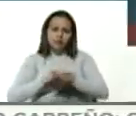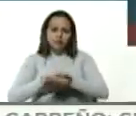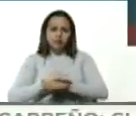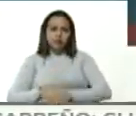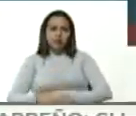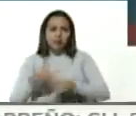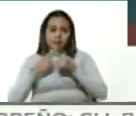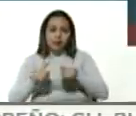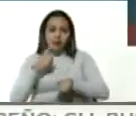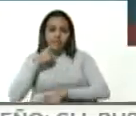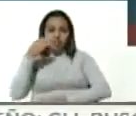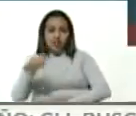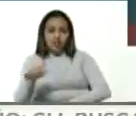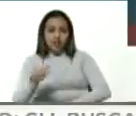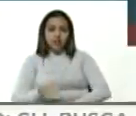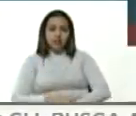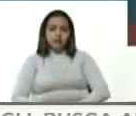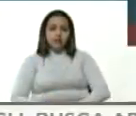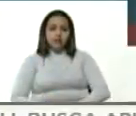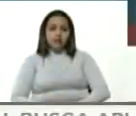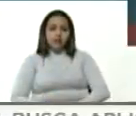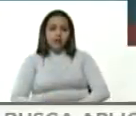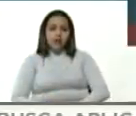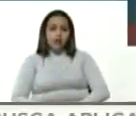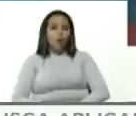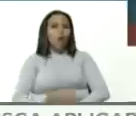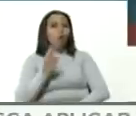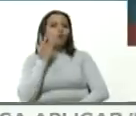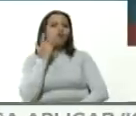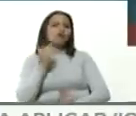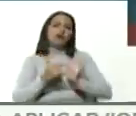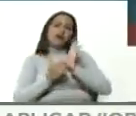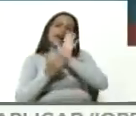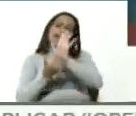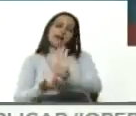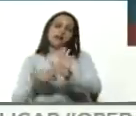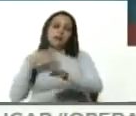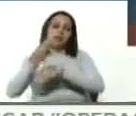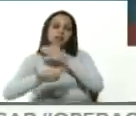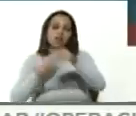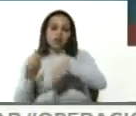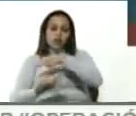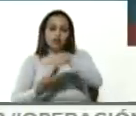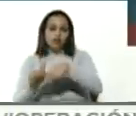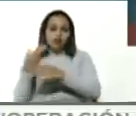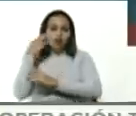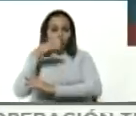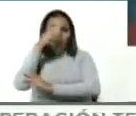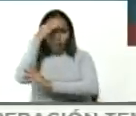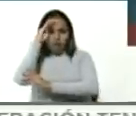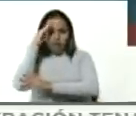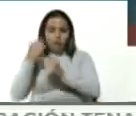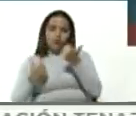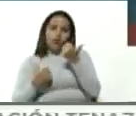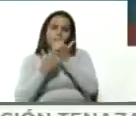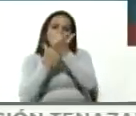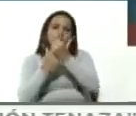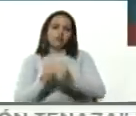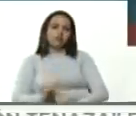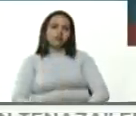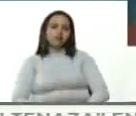verdad ejemplar lo que ha hecho Cuba, lo que ha hecho la revolución cubana por la solidaridad.